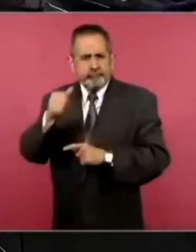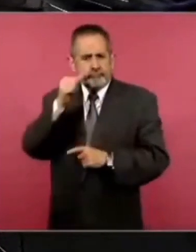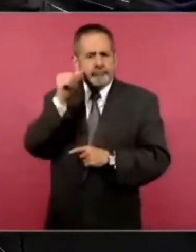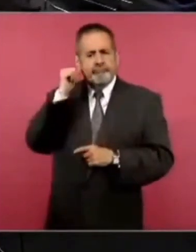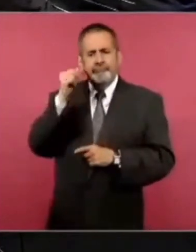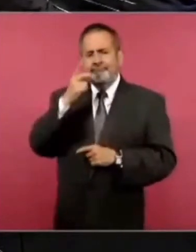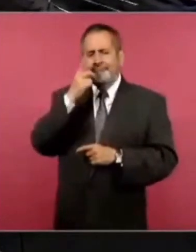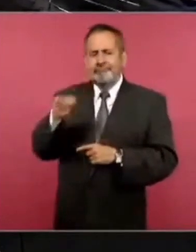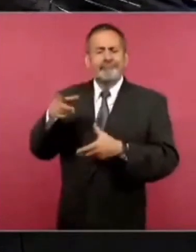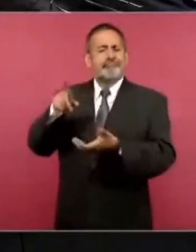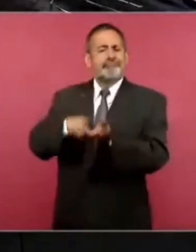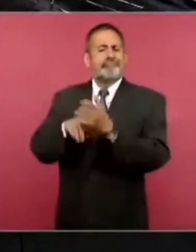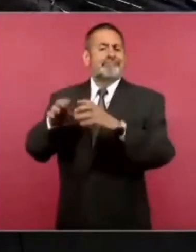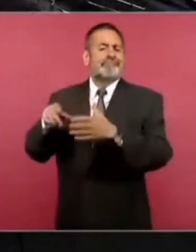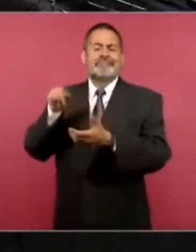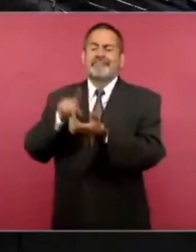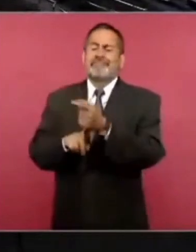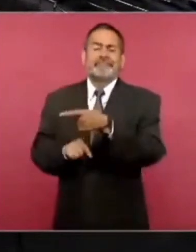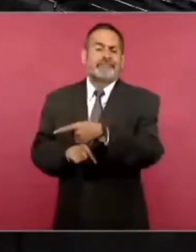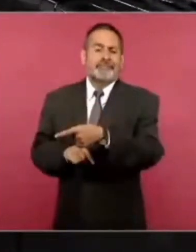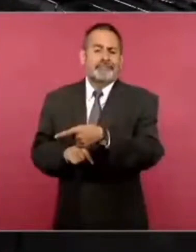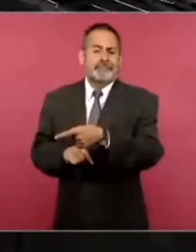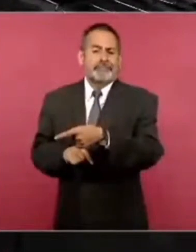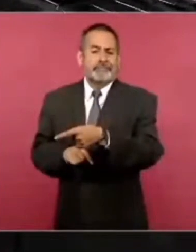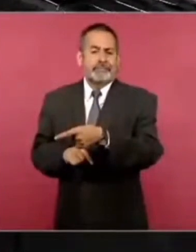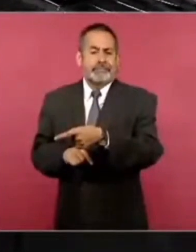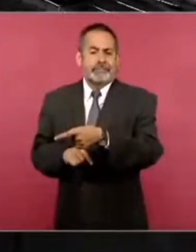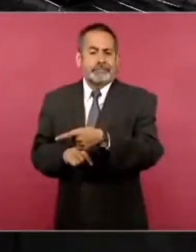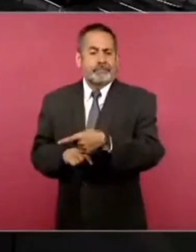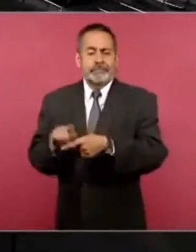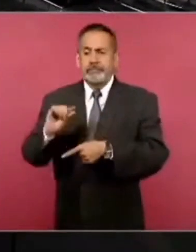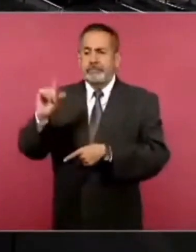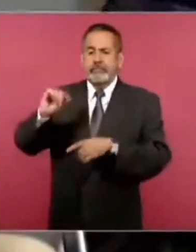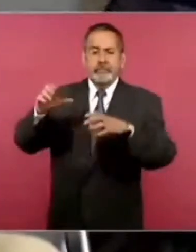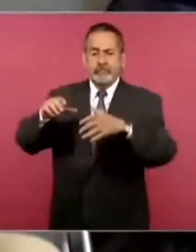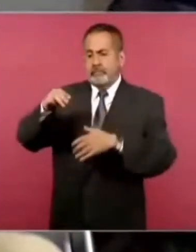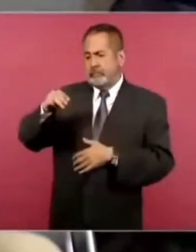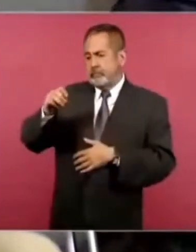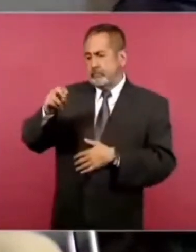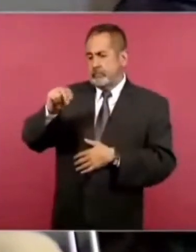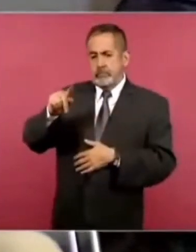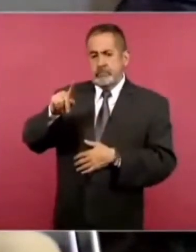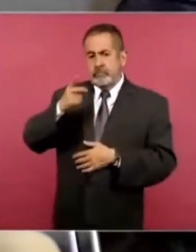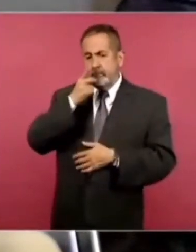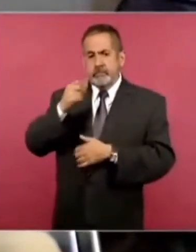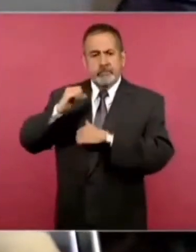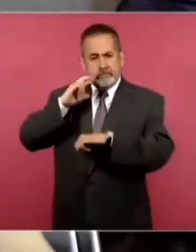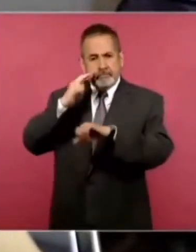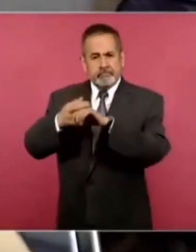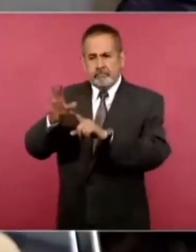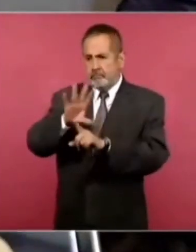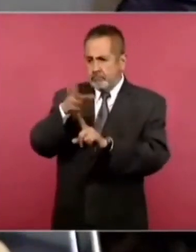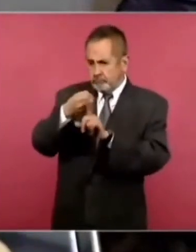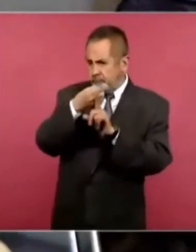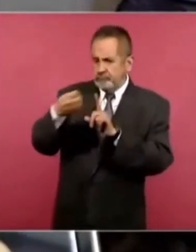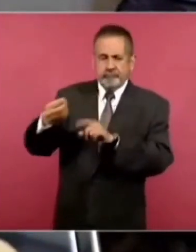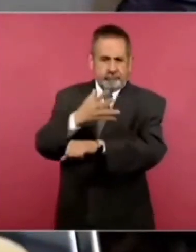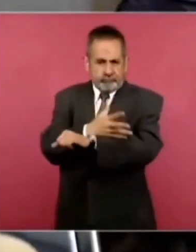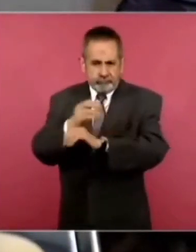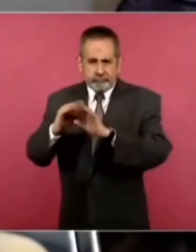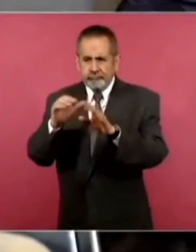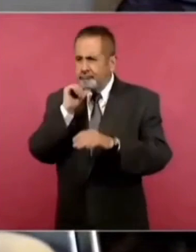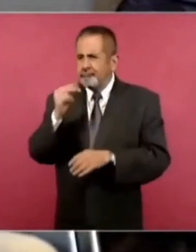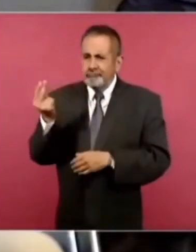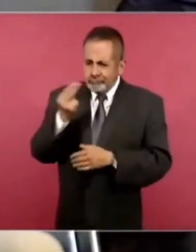de esto, las autoridades de Morena decían que fue un proceso completamente transparente, que no hay